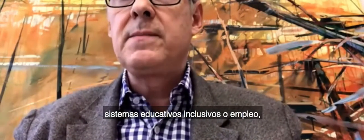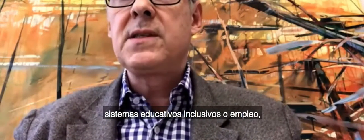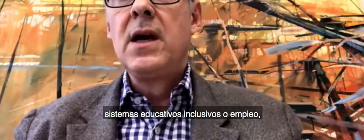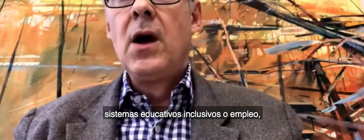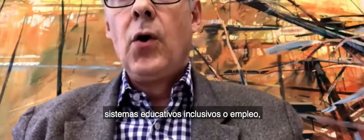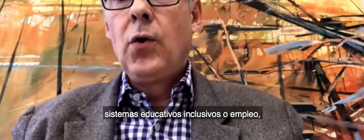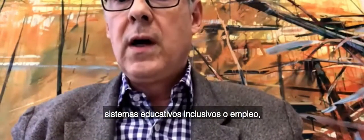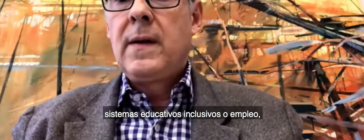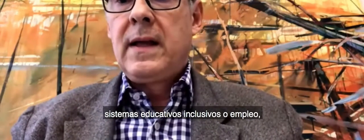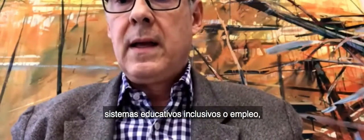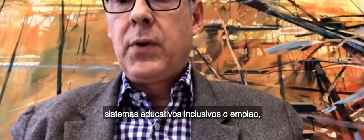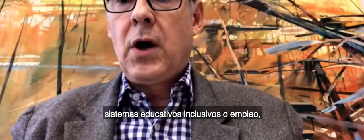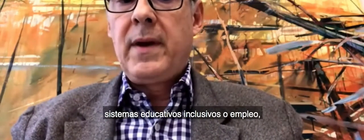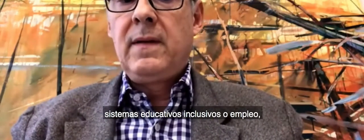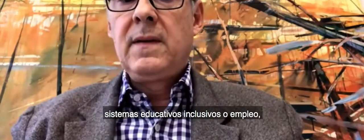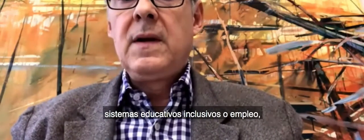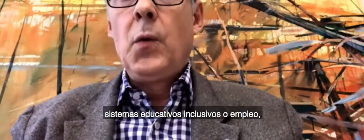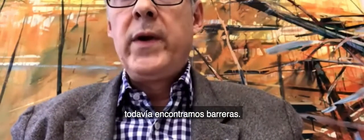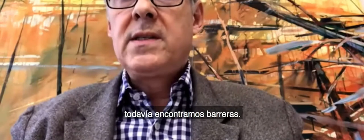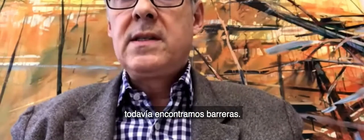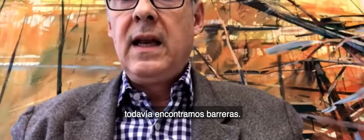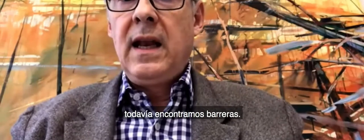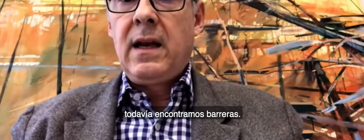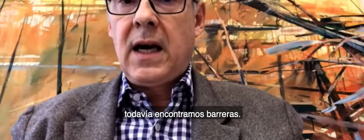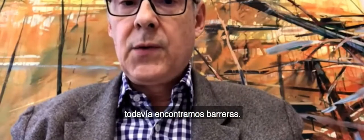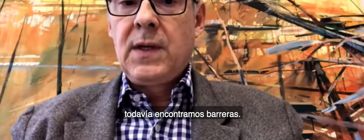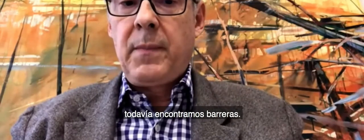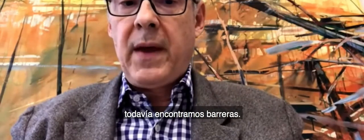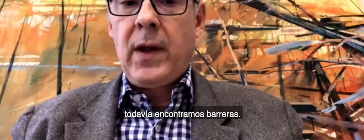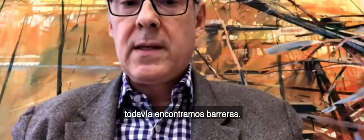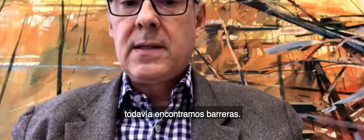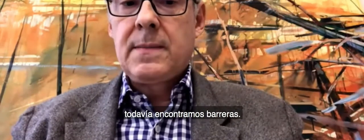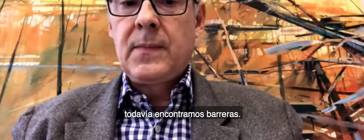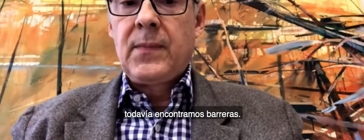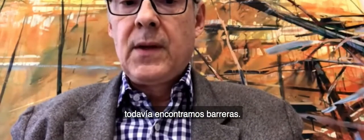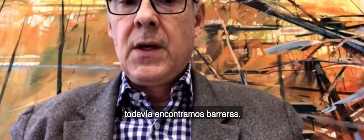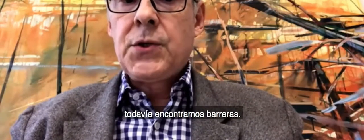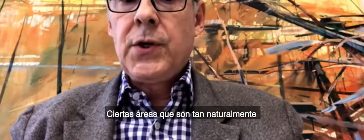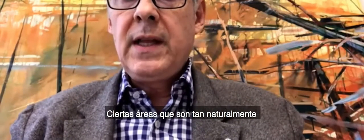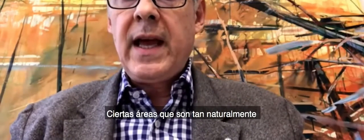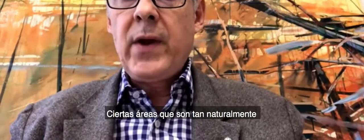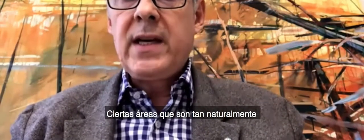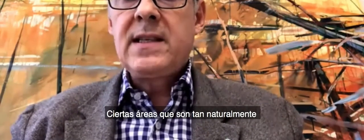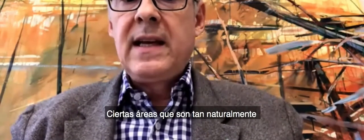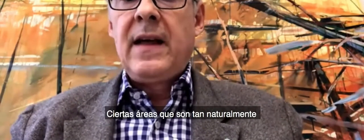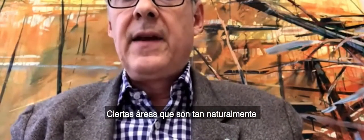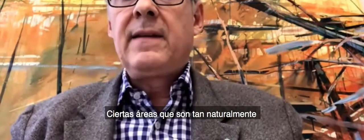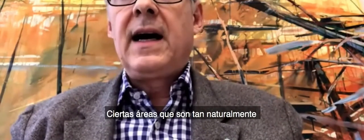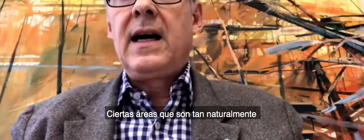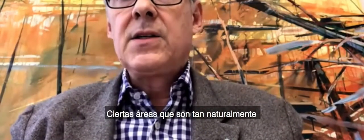systems or employment we still encounter barriers certain areas